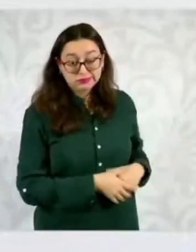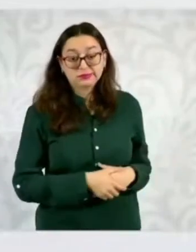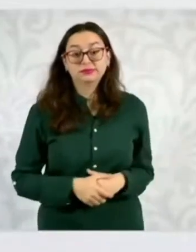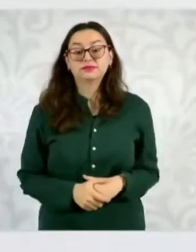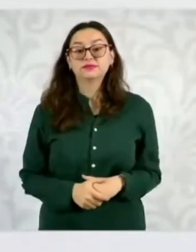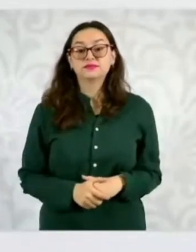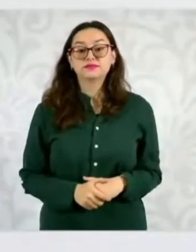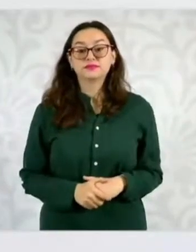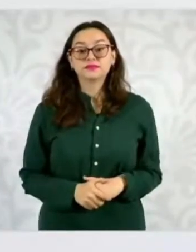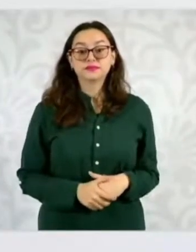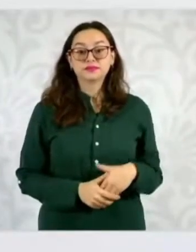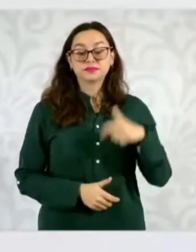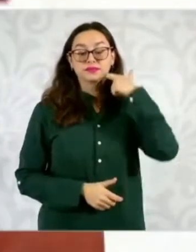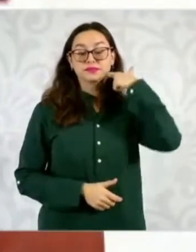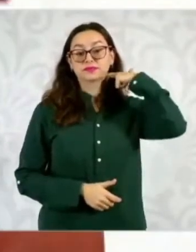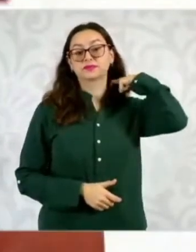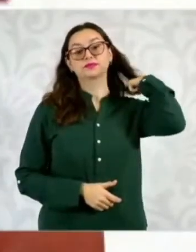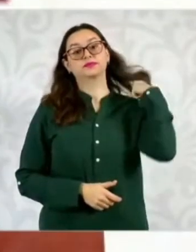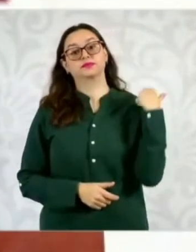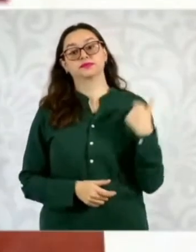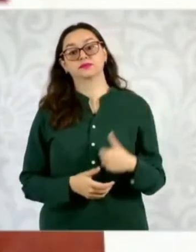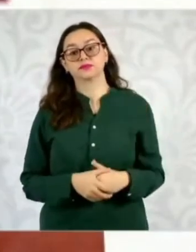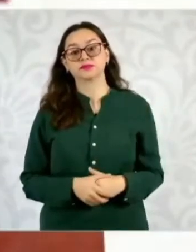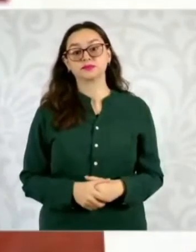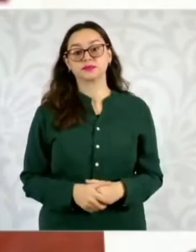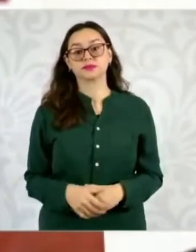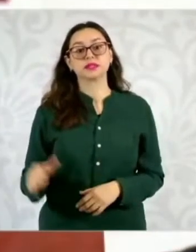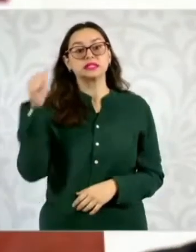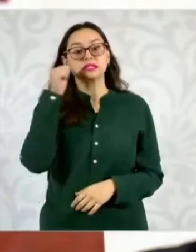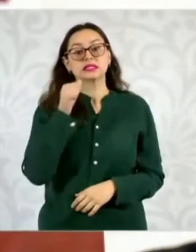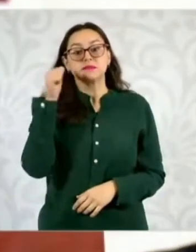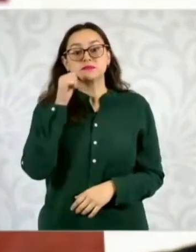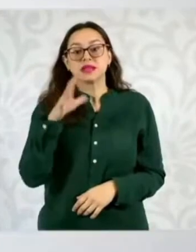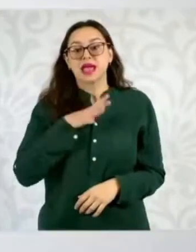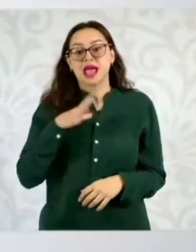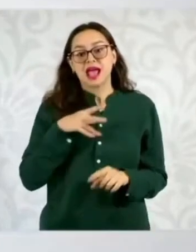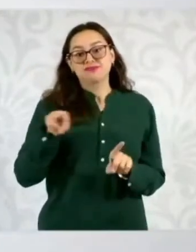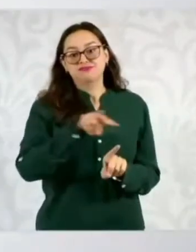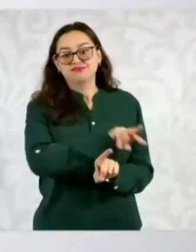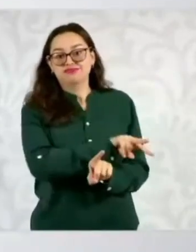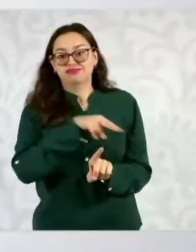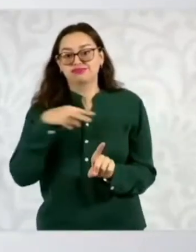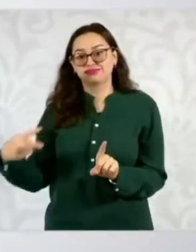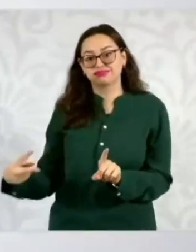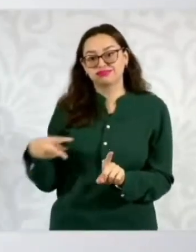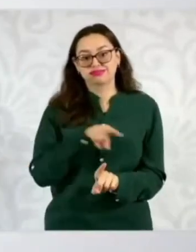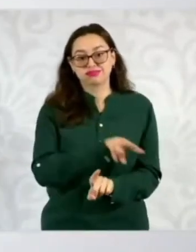dos puntos de vista, pero yo soy protectora de los animales.